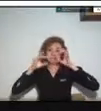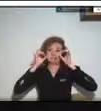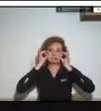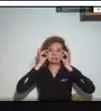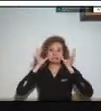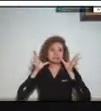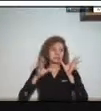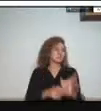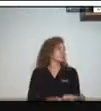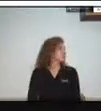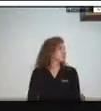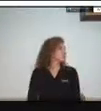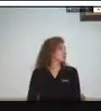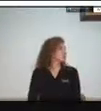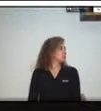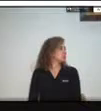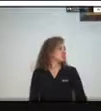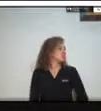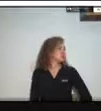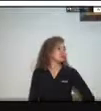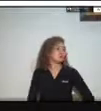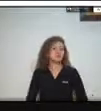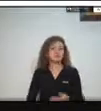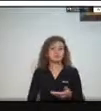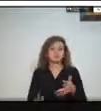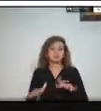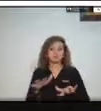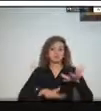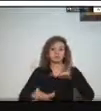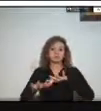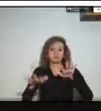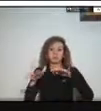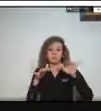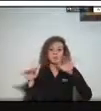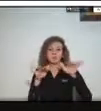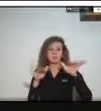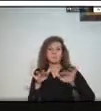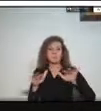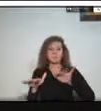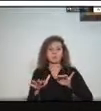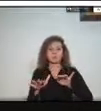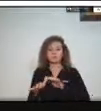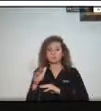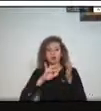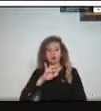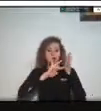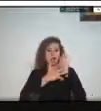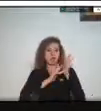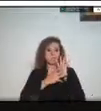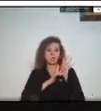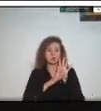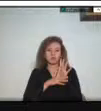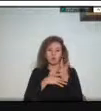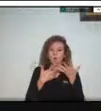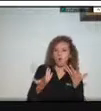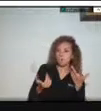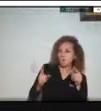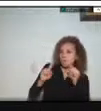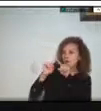tenemos varias hipótesis teniendo en cuenta que nosotros